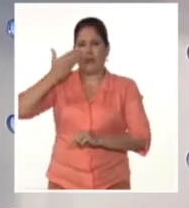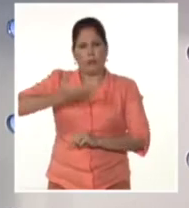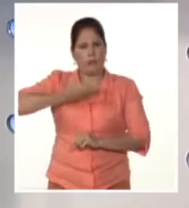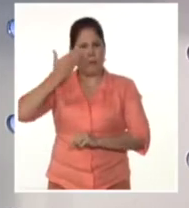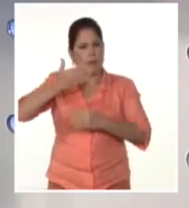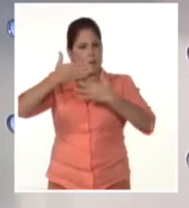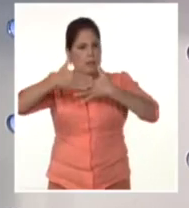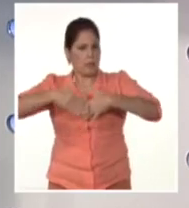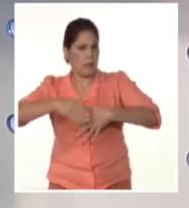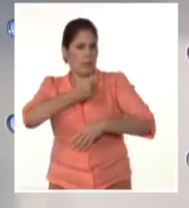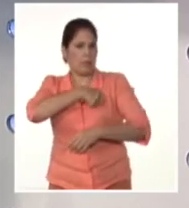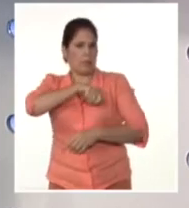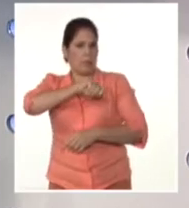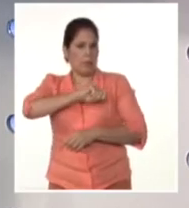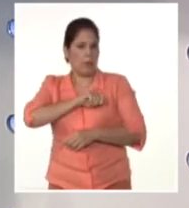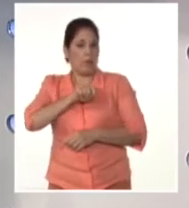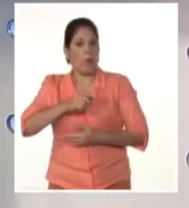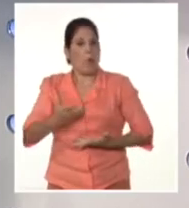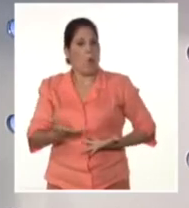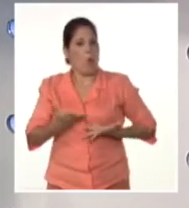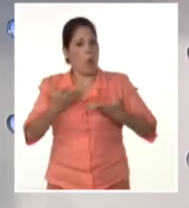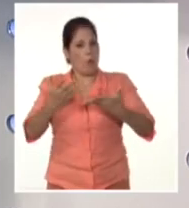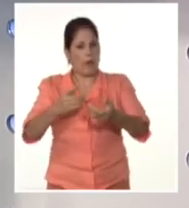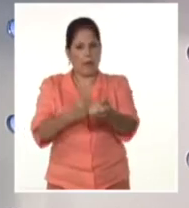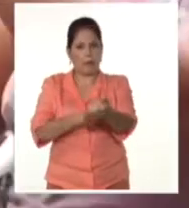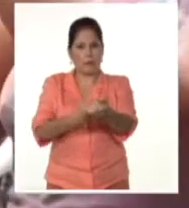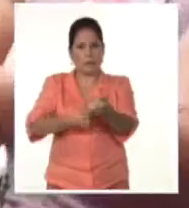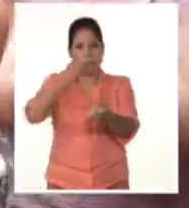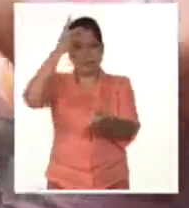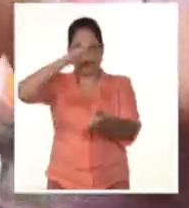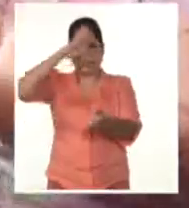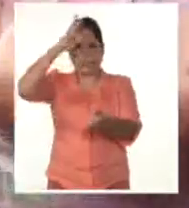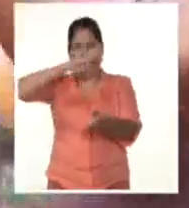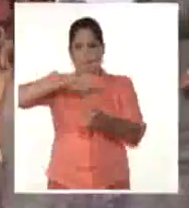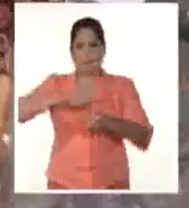ceremonias populares y se rendirá homenaje a las tradiciones mexicanas.